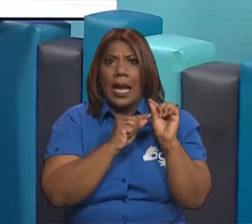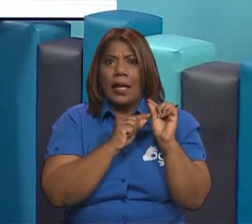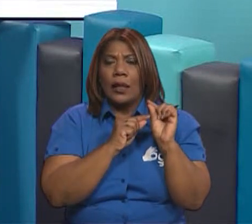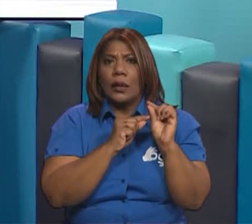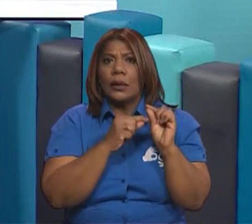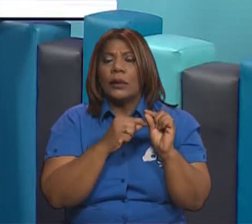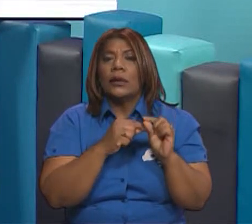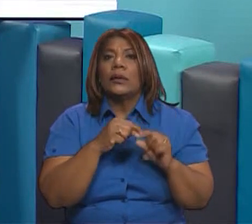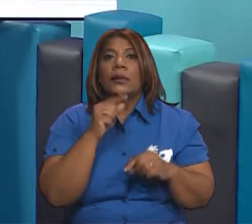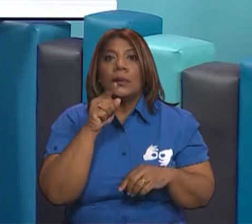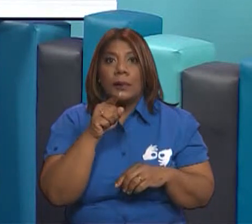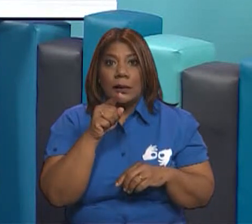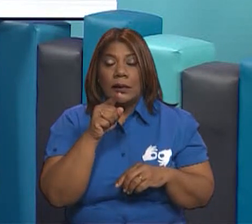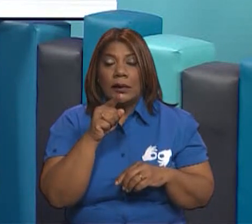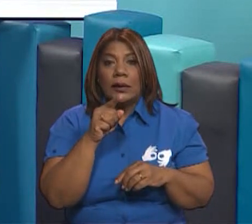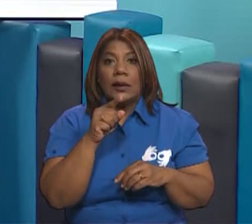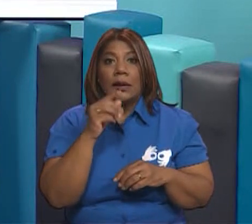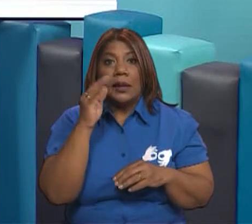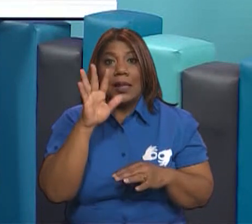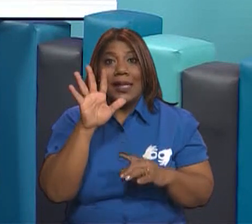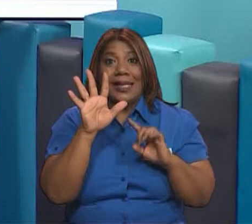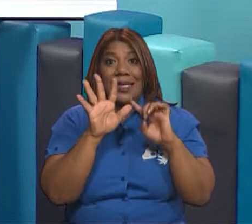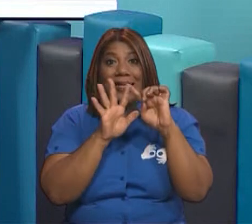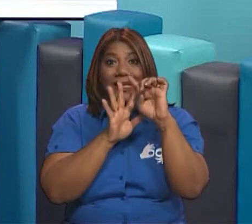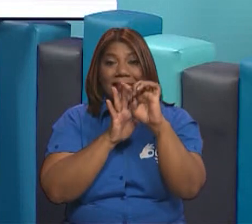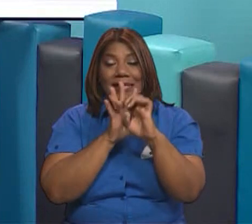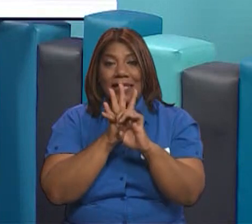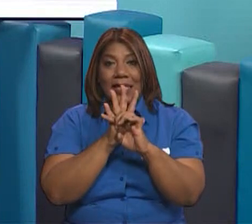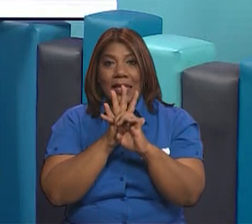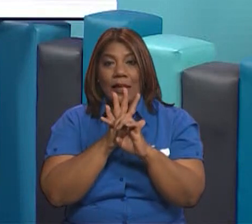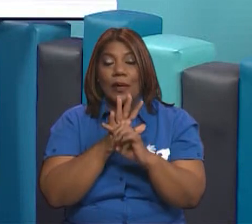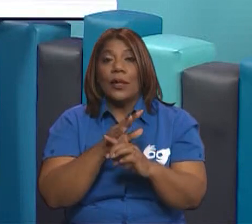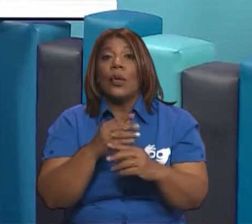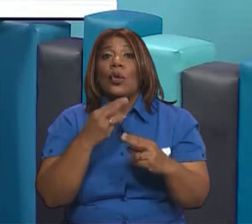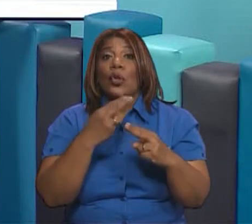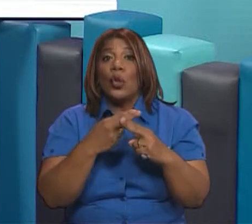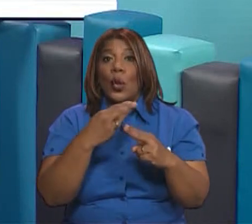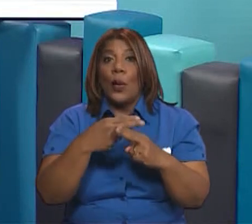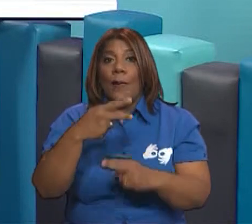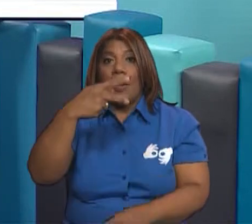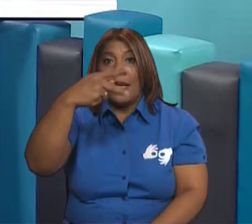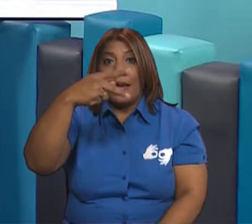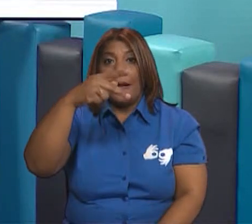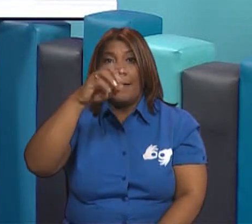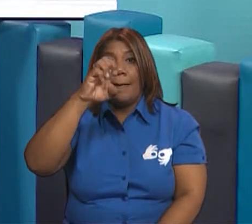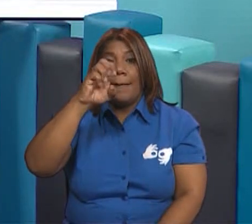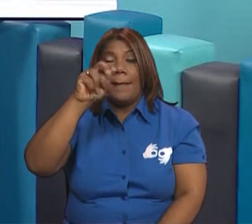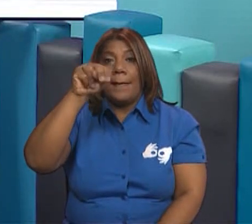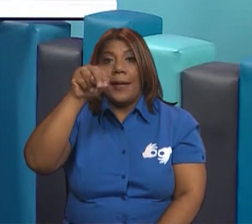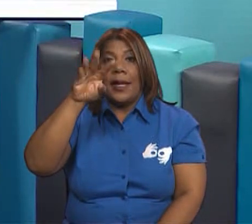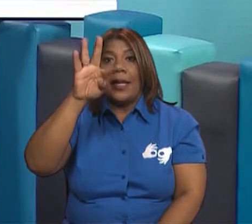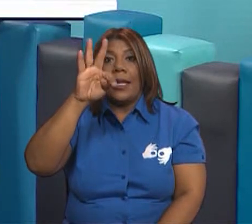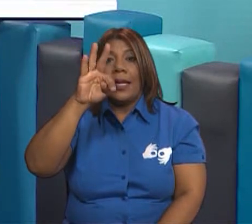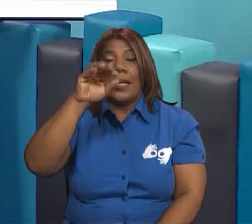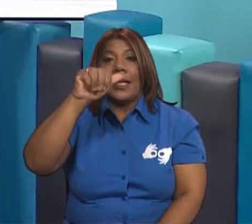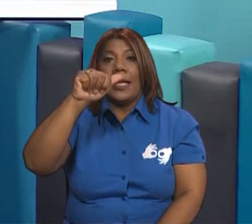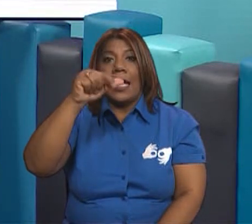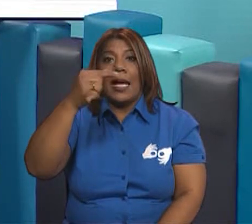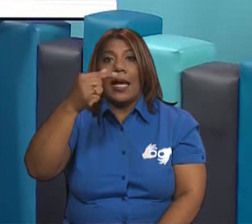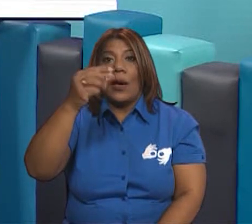no tienen que registrarlo, pero el que tiene cinco lados se llama pentágono. Si quieren descubrir más, pueden también